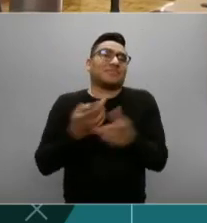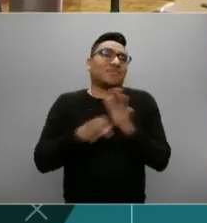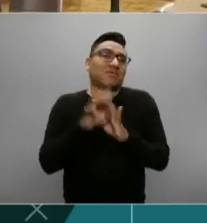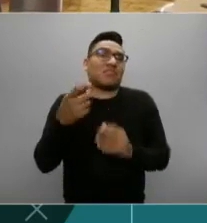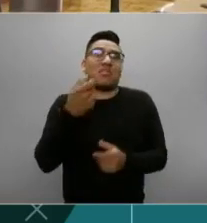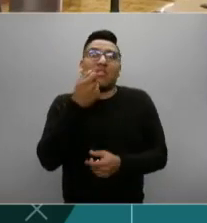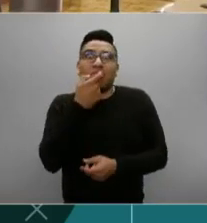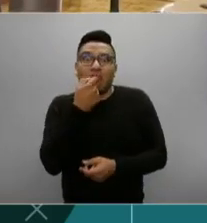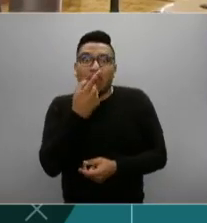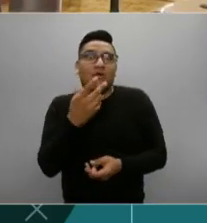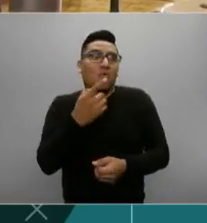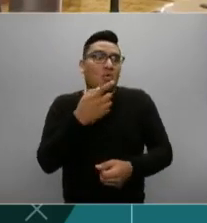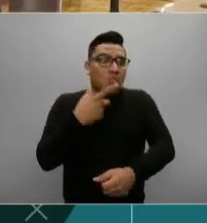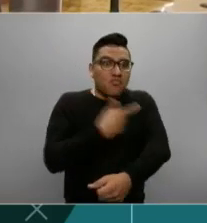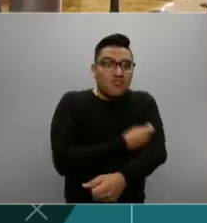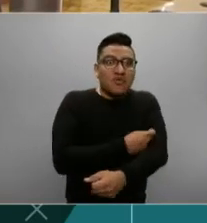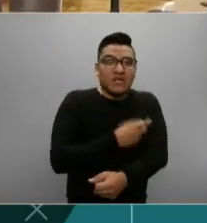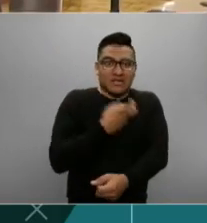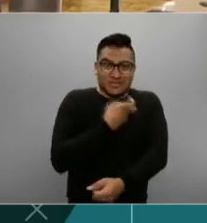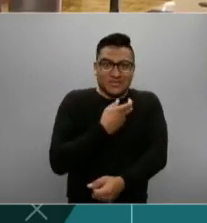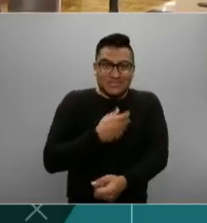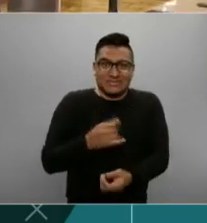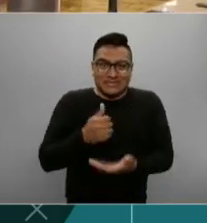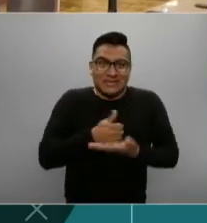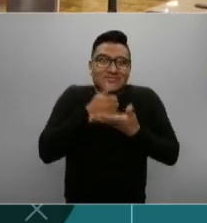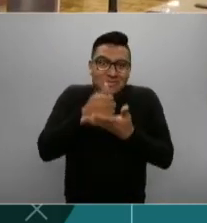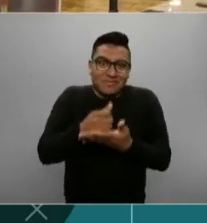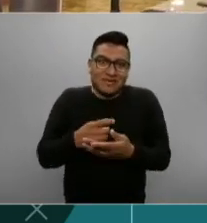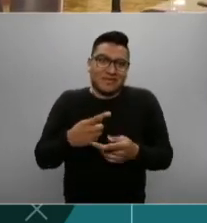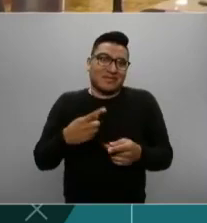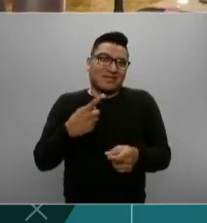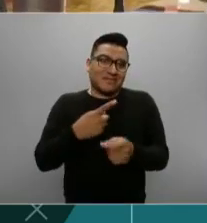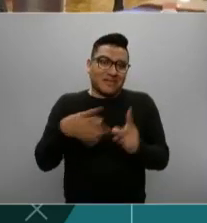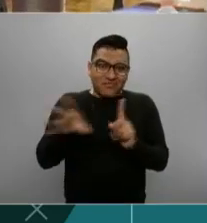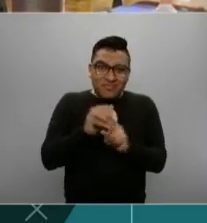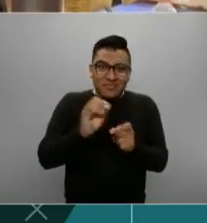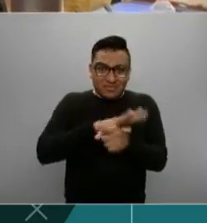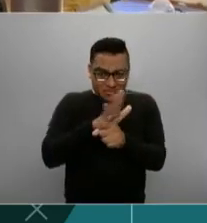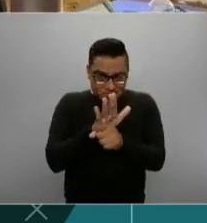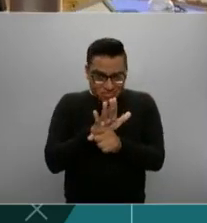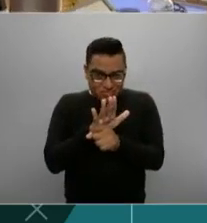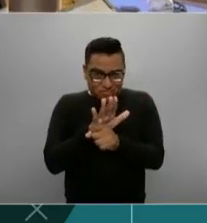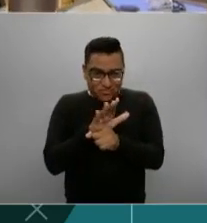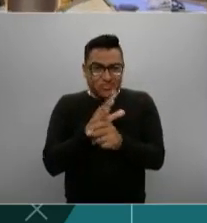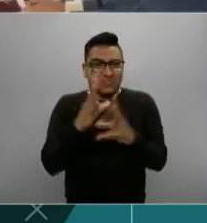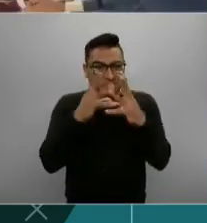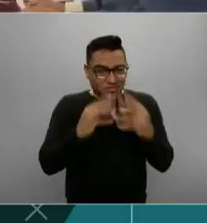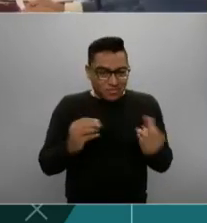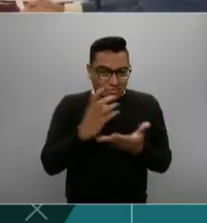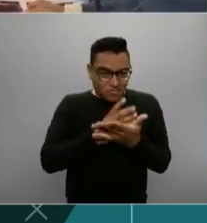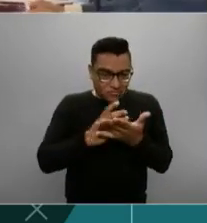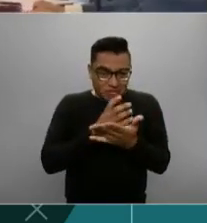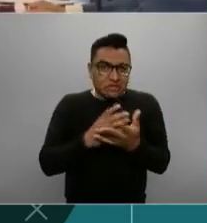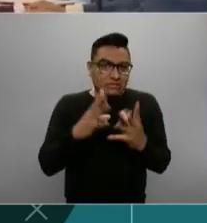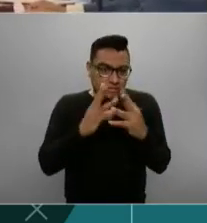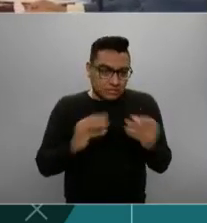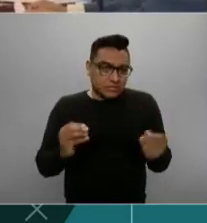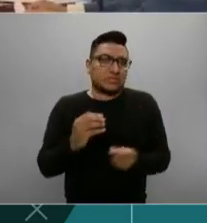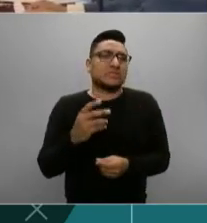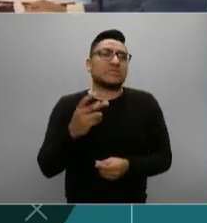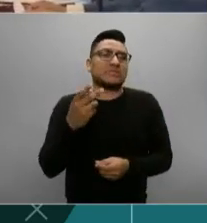medicamentos que verdaderamente son eficaces contra el coronavirus. Entonces, es una propuesta sensible,